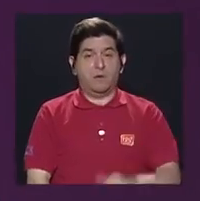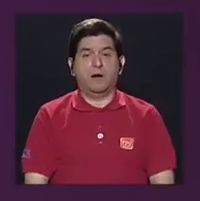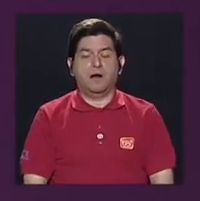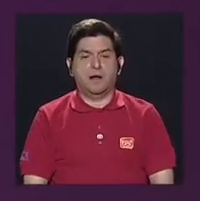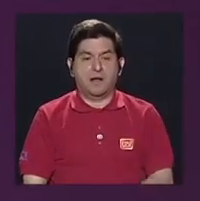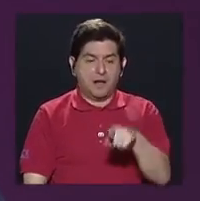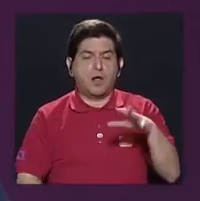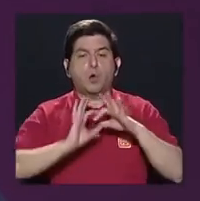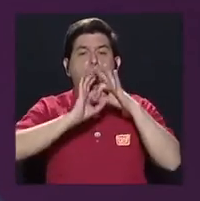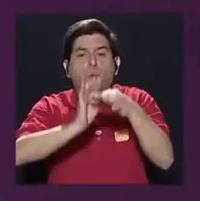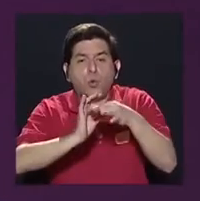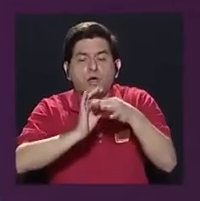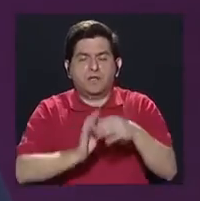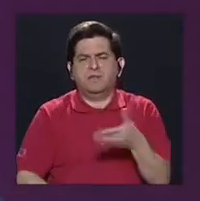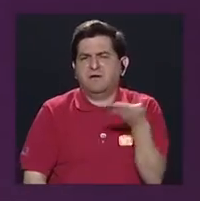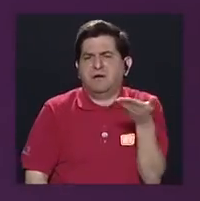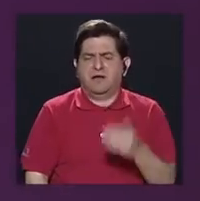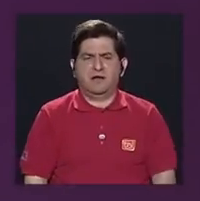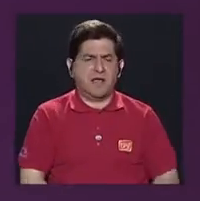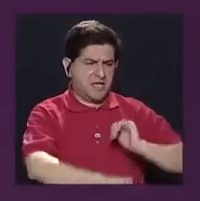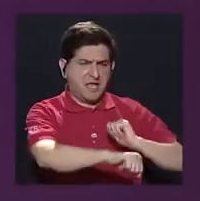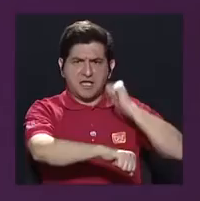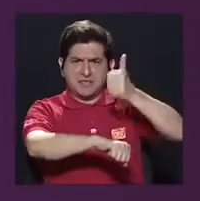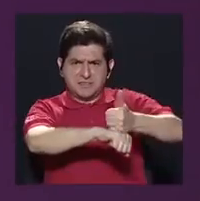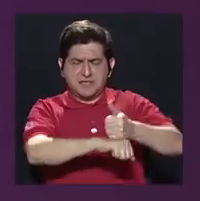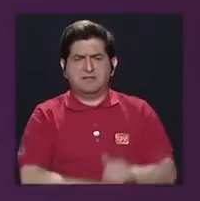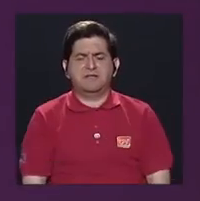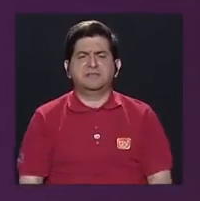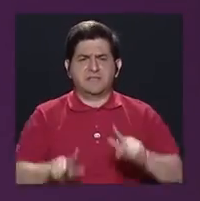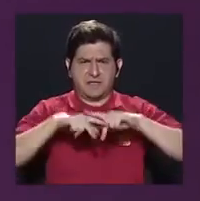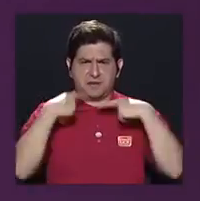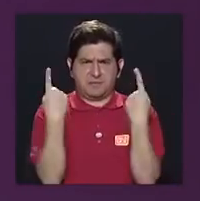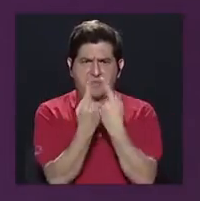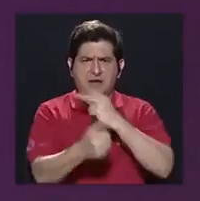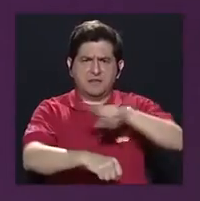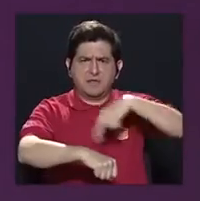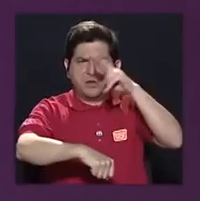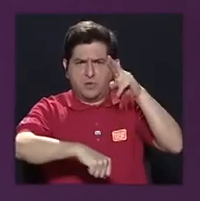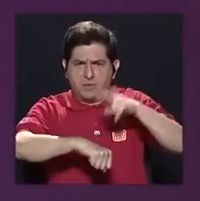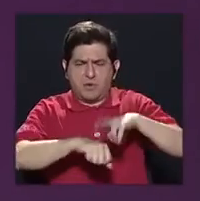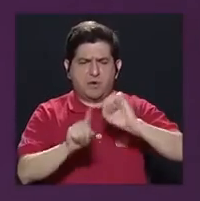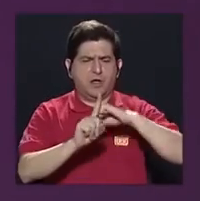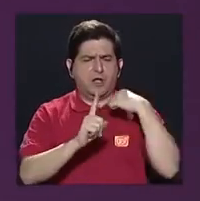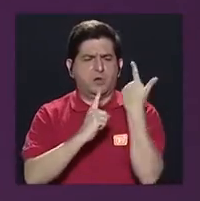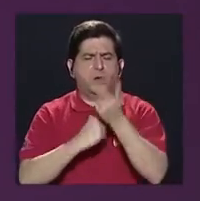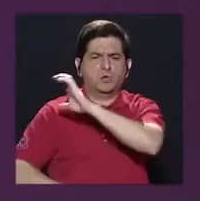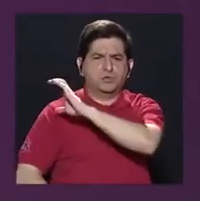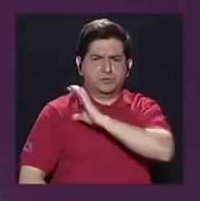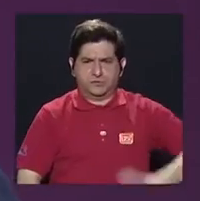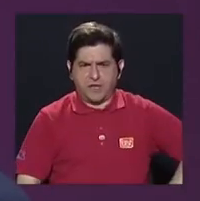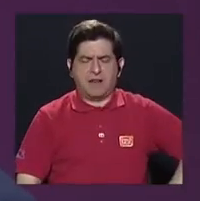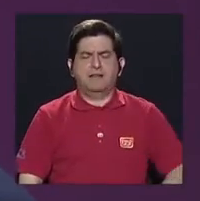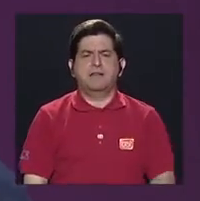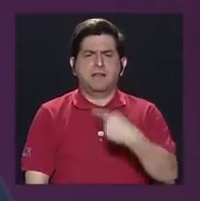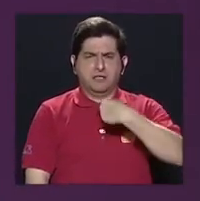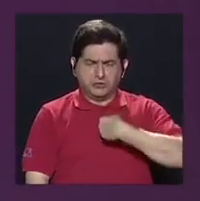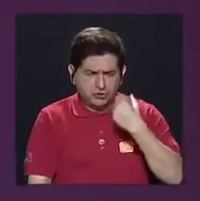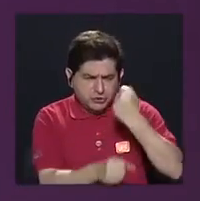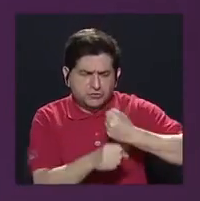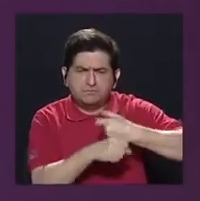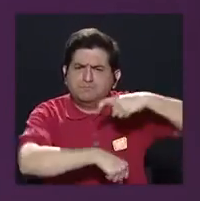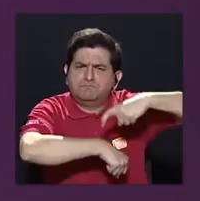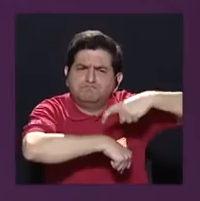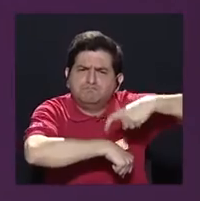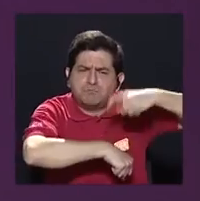de la mano con lo que fue la creación del Partido Republicano Social Cristiano. Me di a la tarea en ese